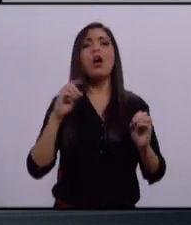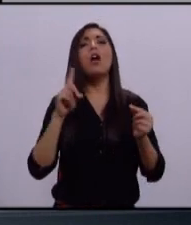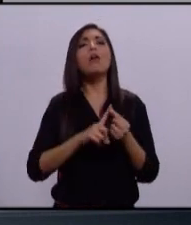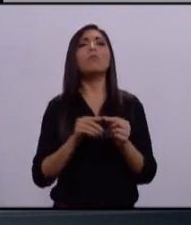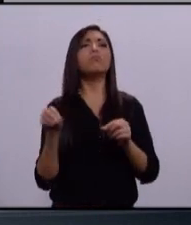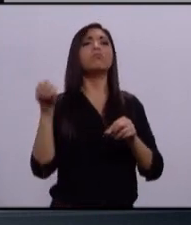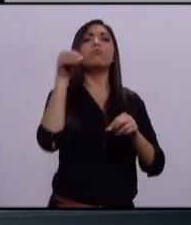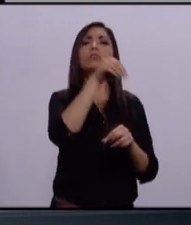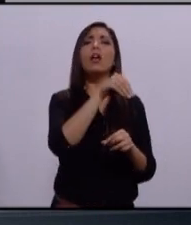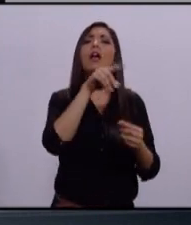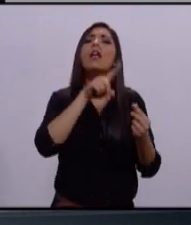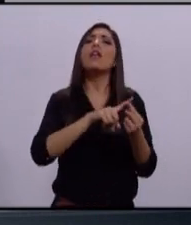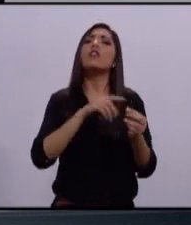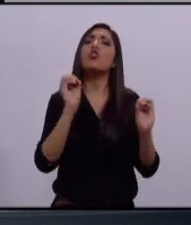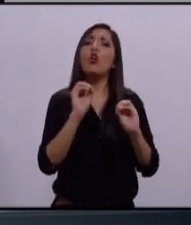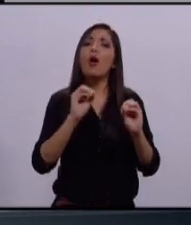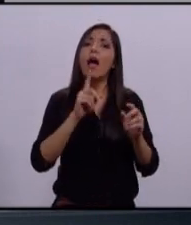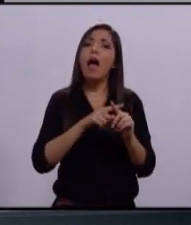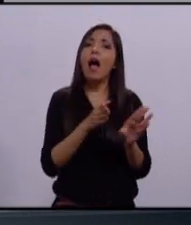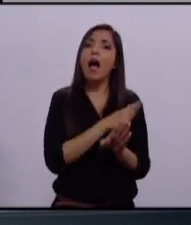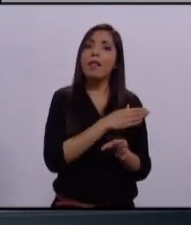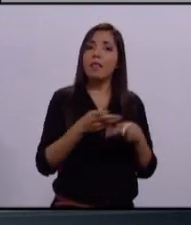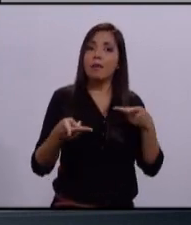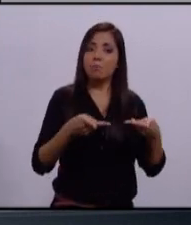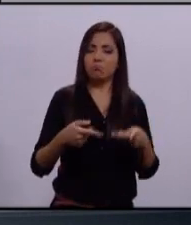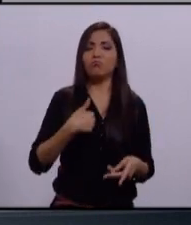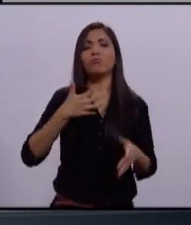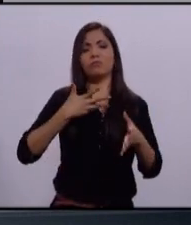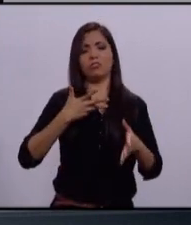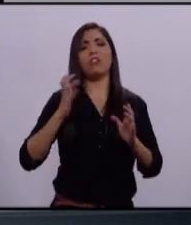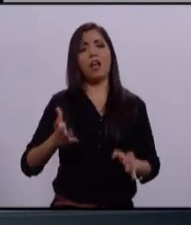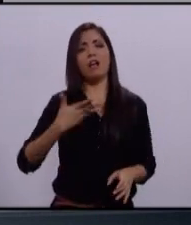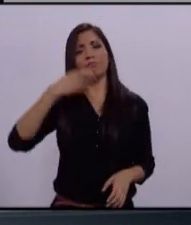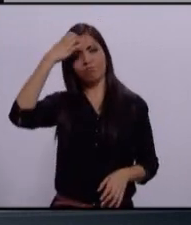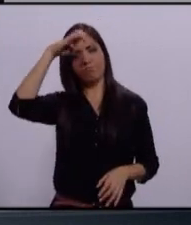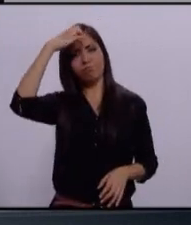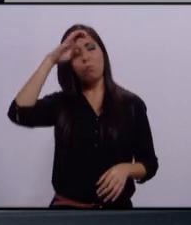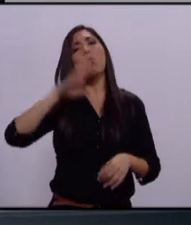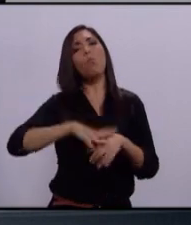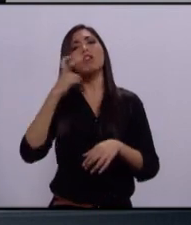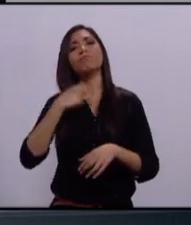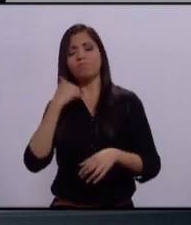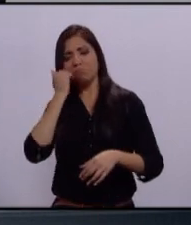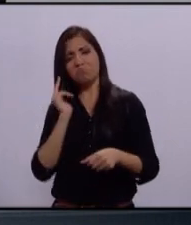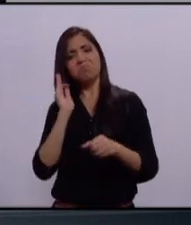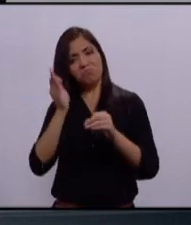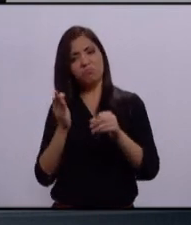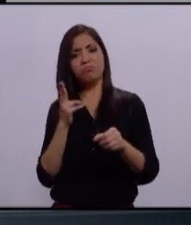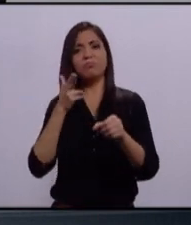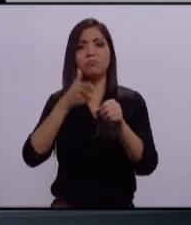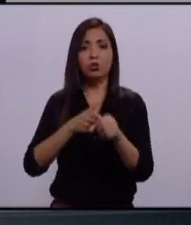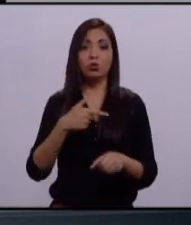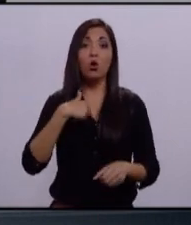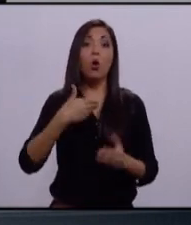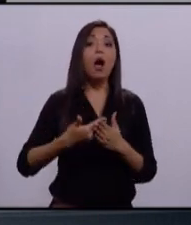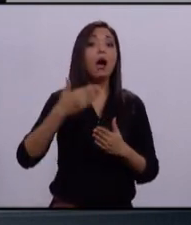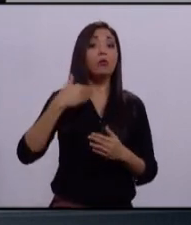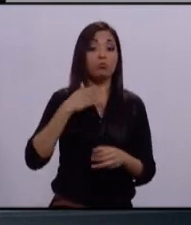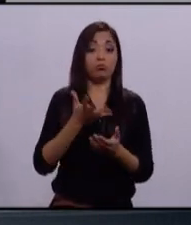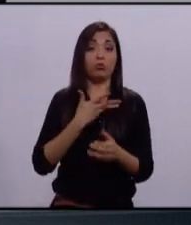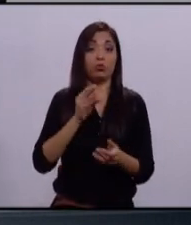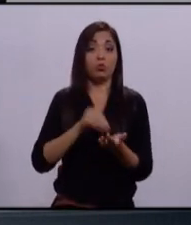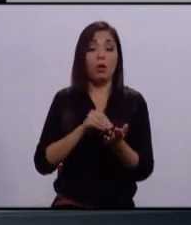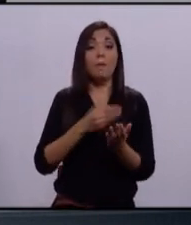Tengo experiencia y por eso decidí participar en política. Como presidente de la Coparmex, como secretario de